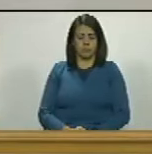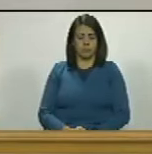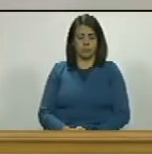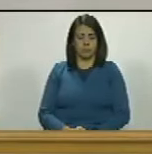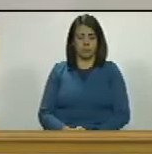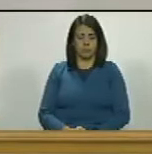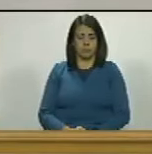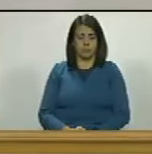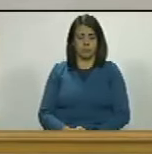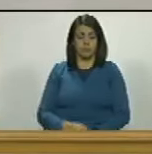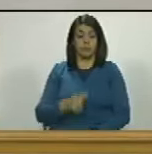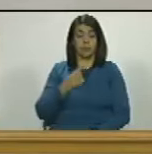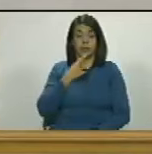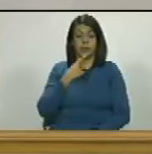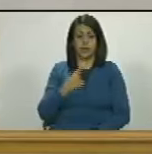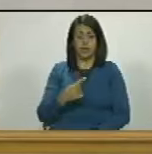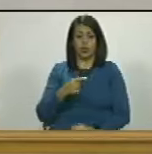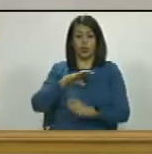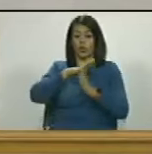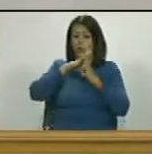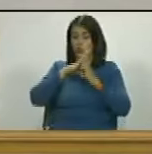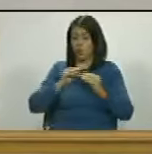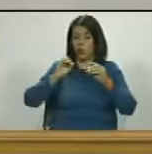todo hay que hablarlo con absoluta claridad